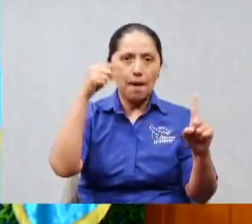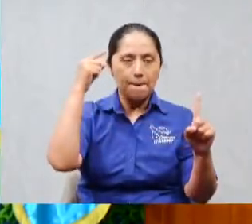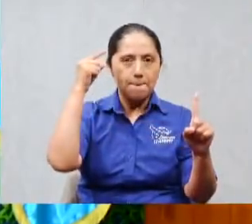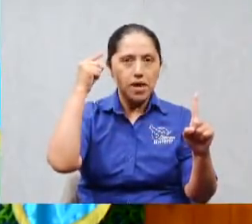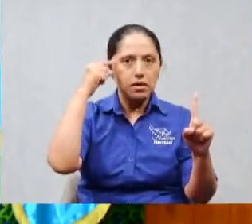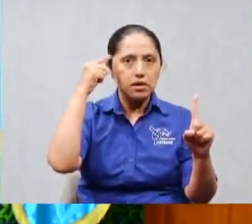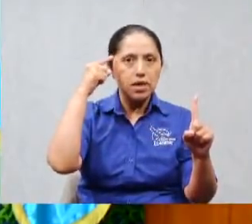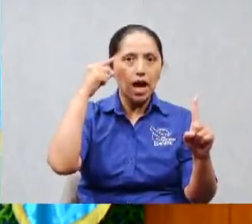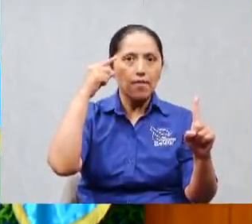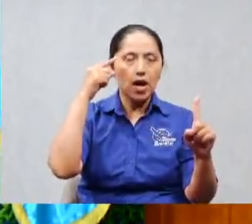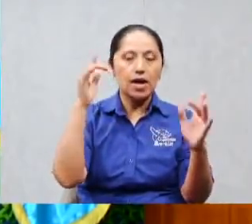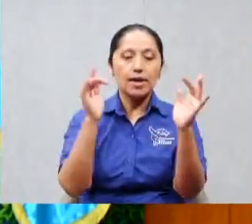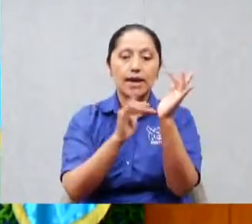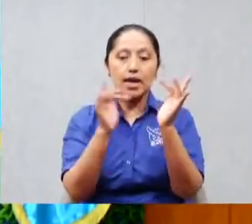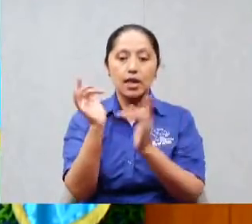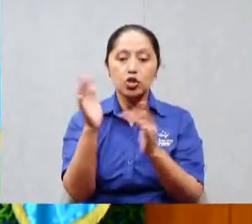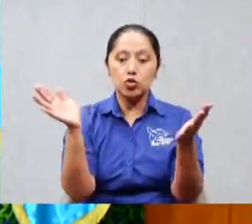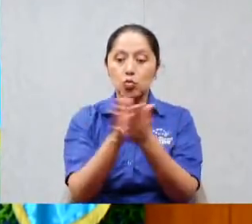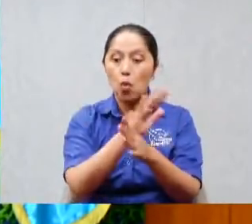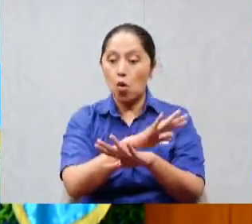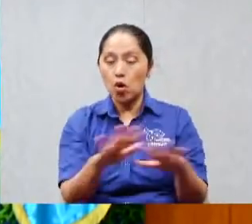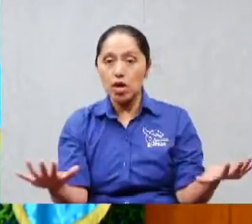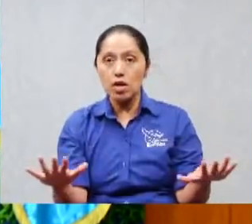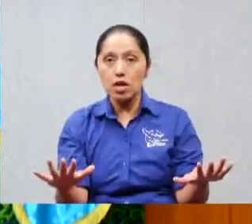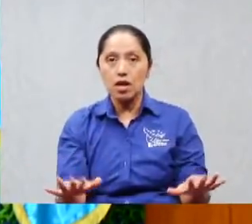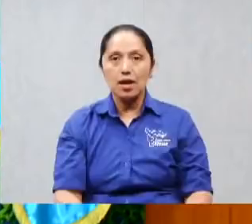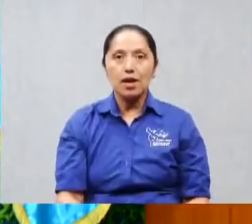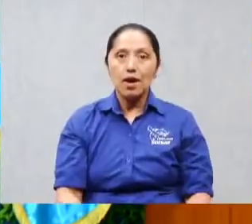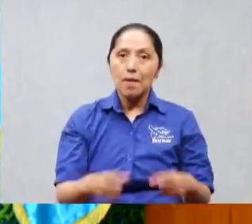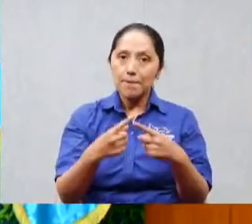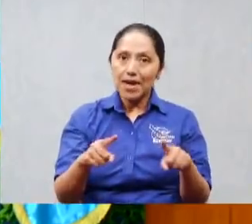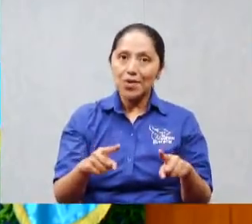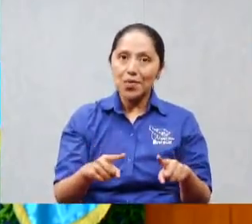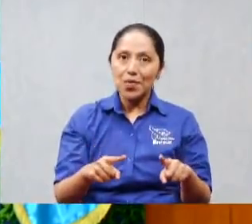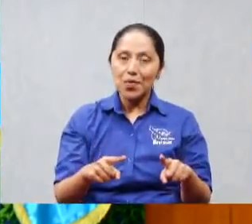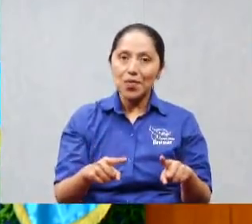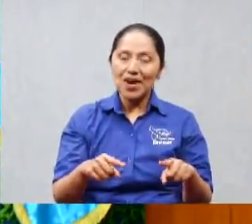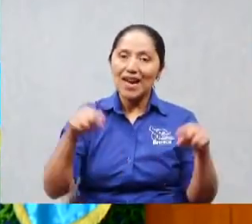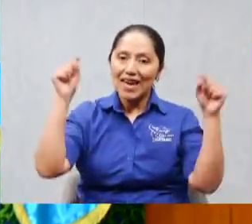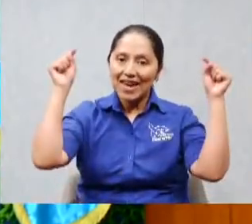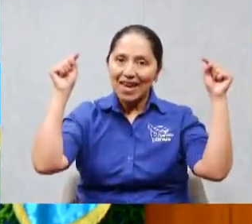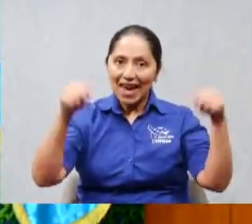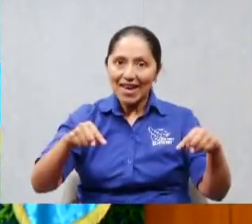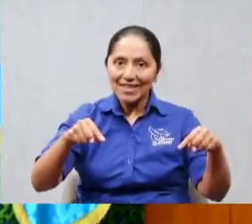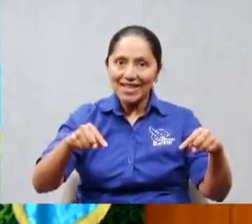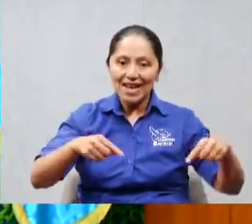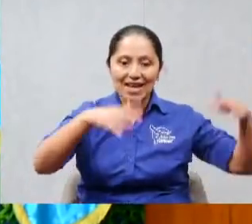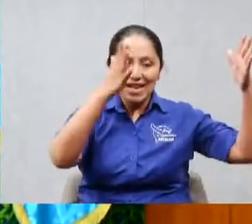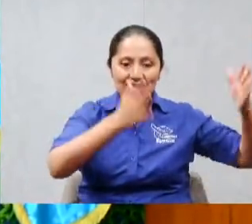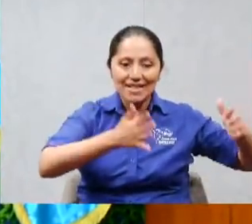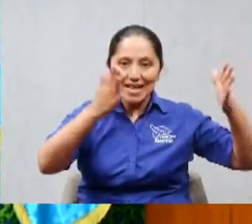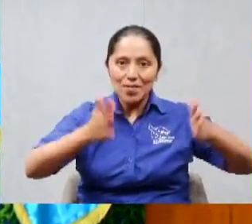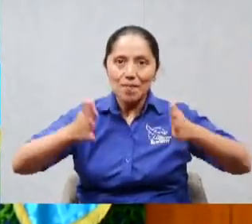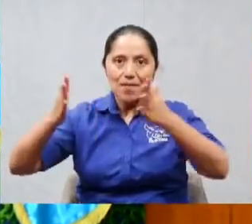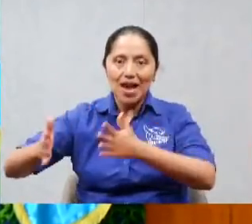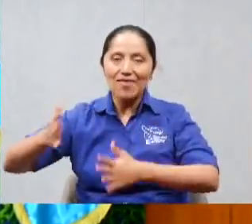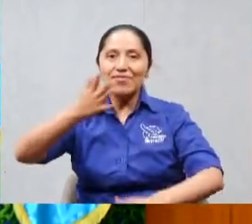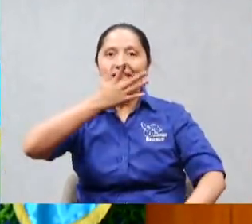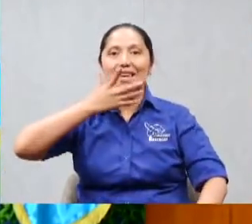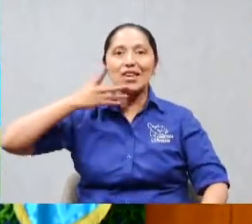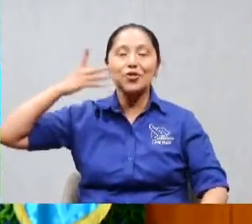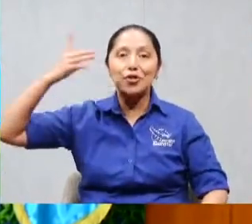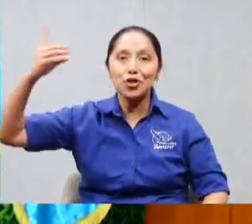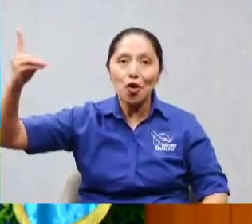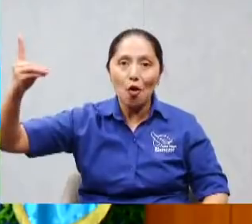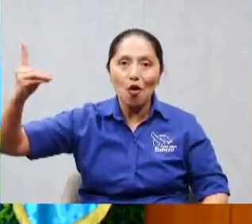pero eso era lo que Dios eso era el plan de Dios para que nos sustituyera y el